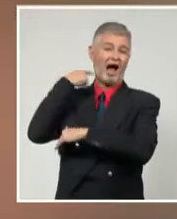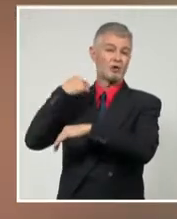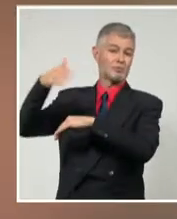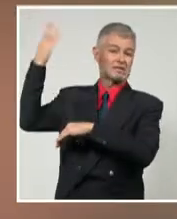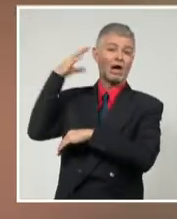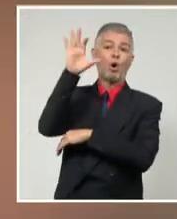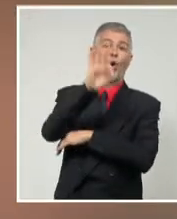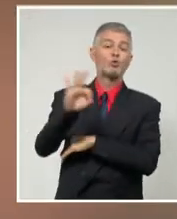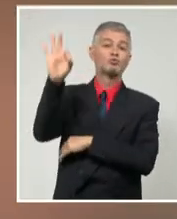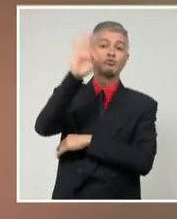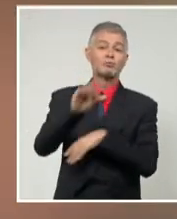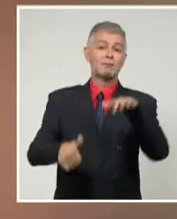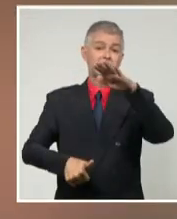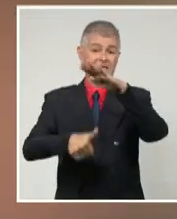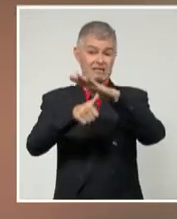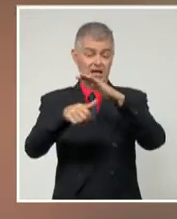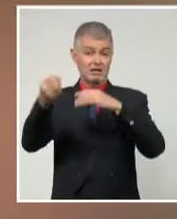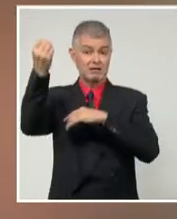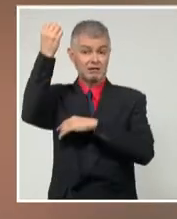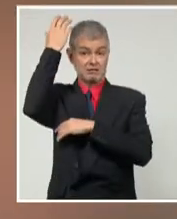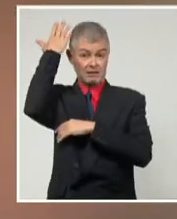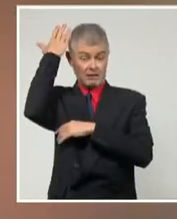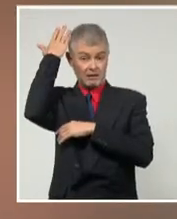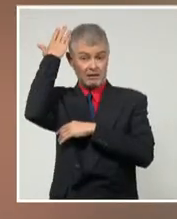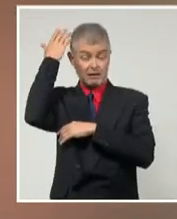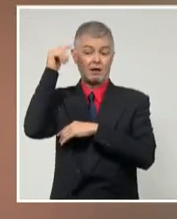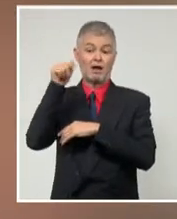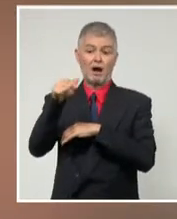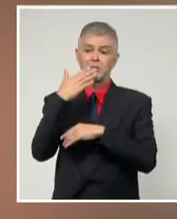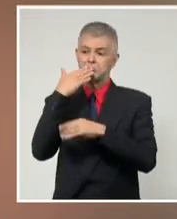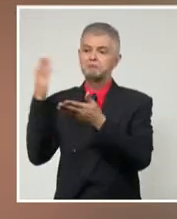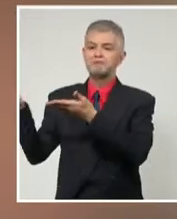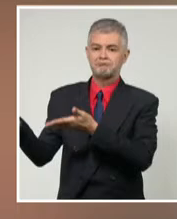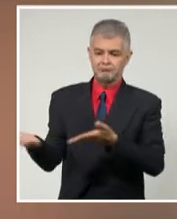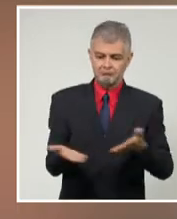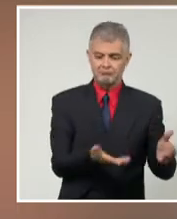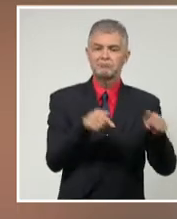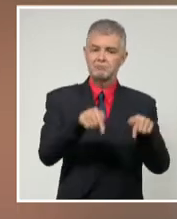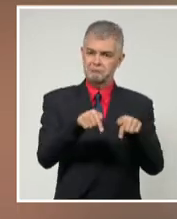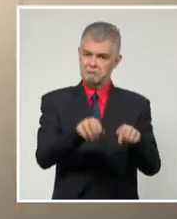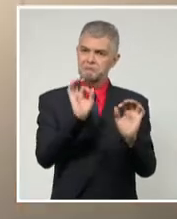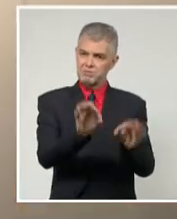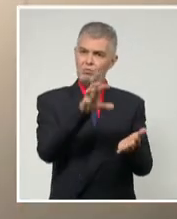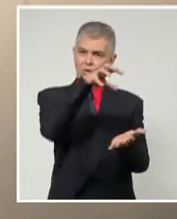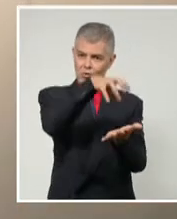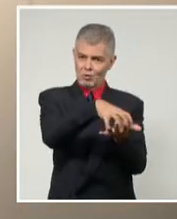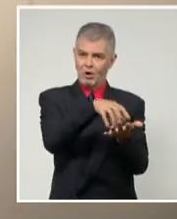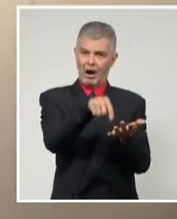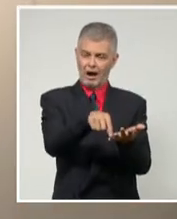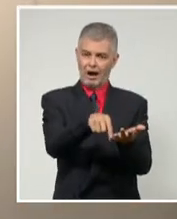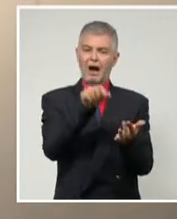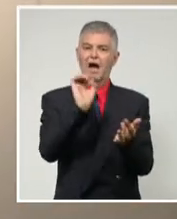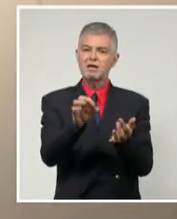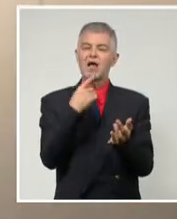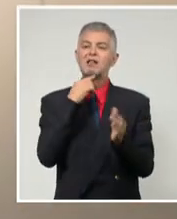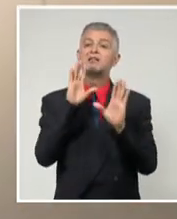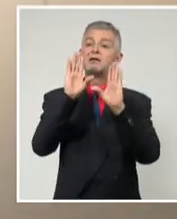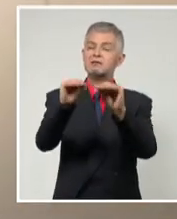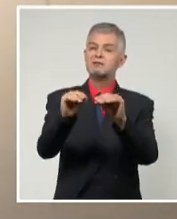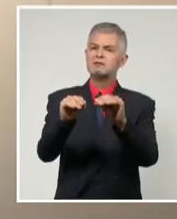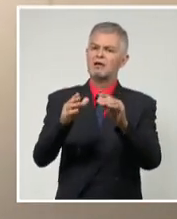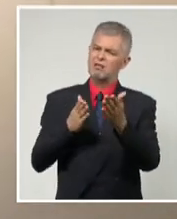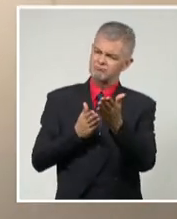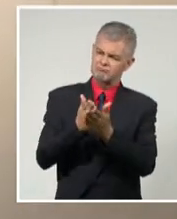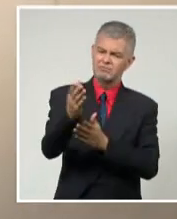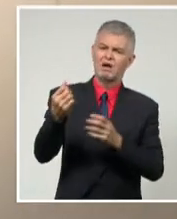el presidente cubano Miguel Díaz Canel Bermúdez fue recibido en estos predios, desde donde aseguró seguirá fortaleciéndose